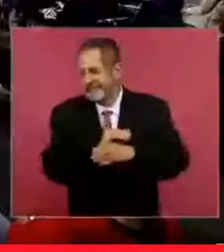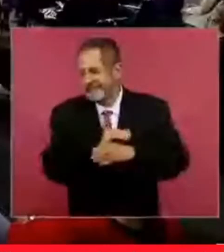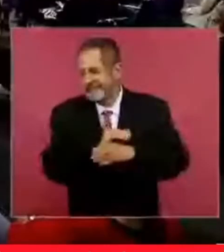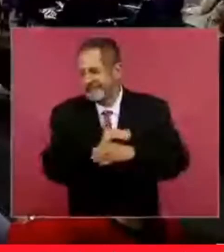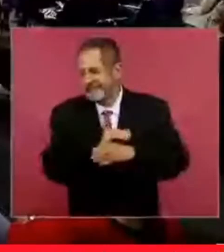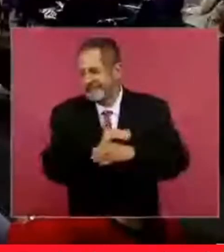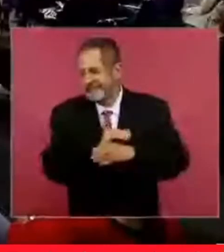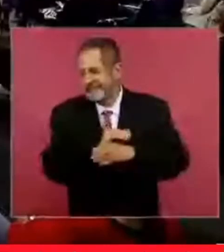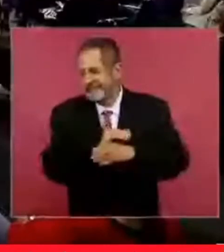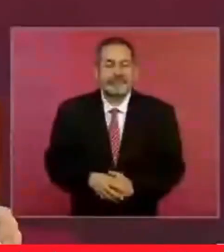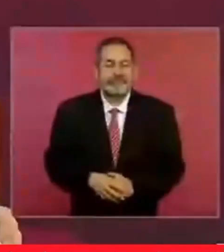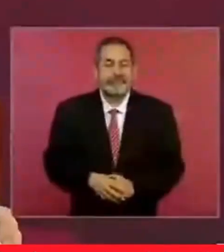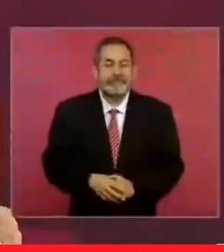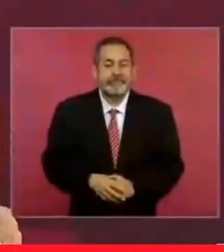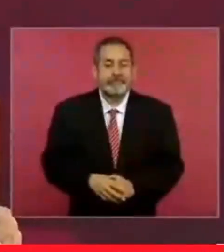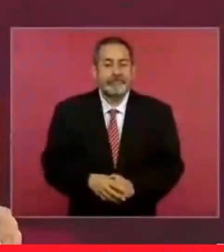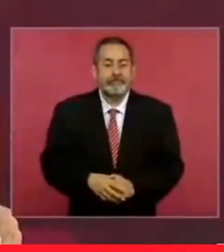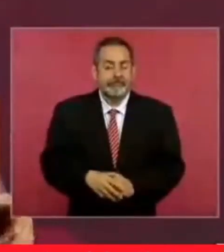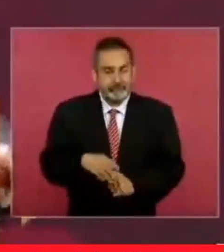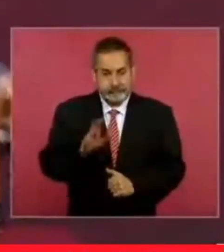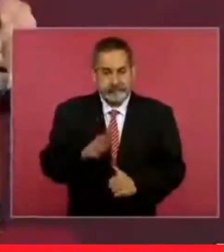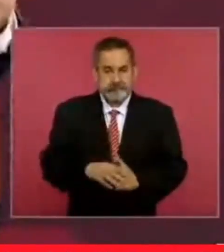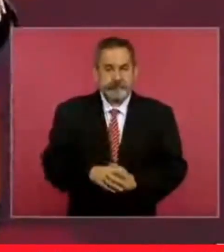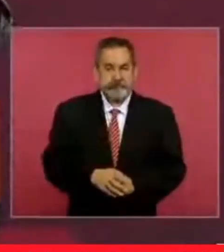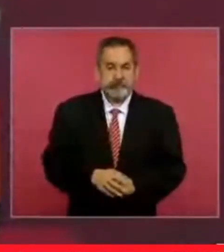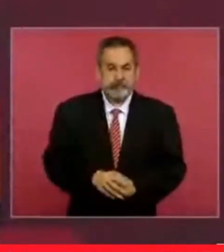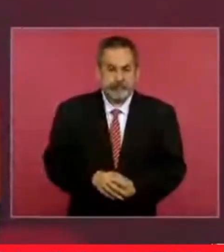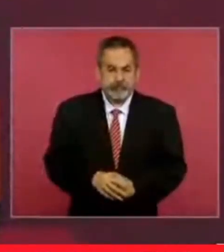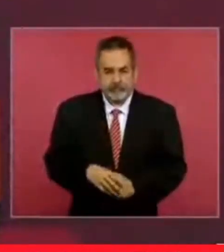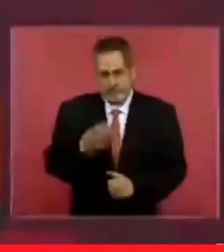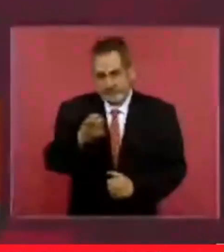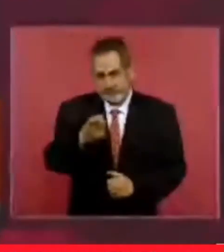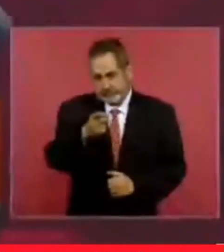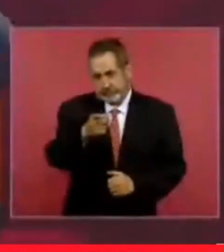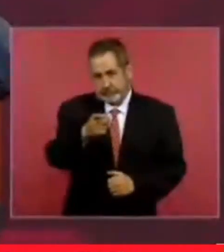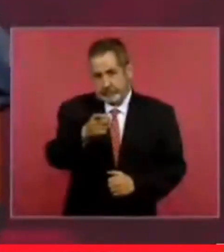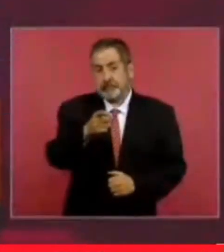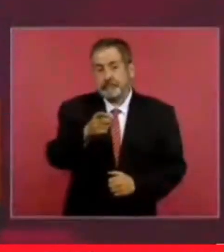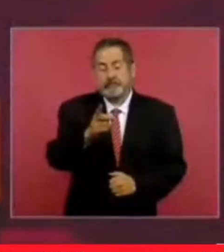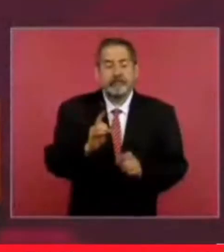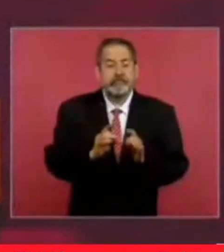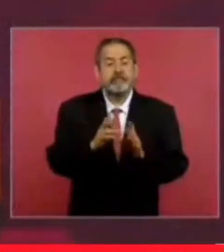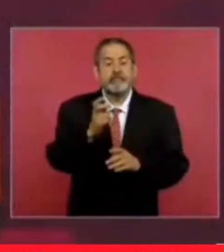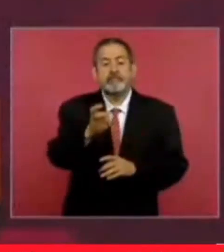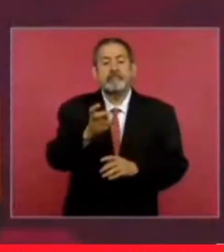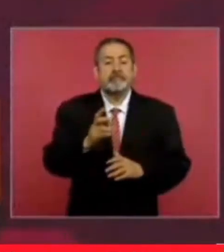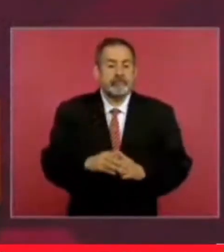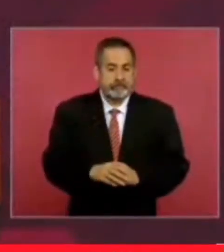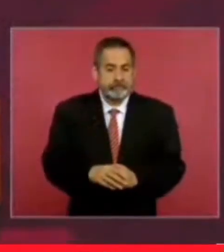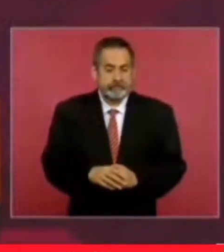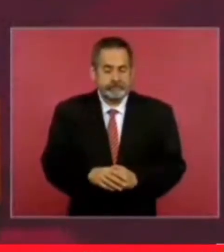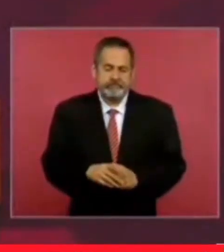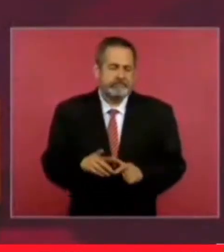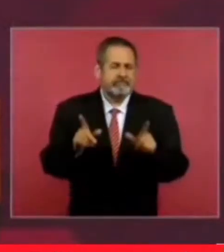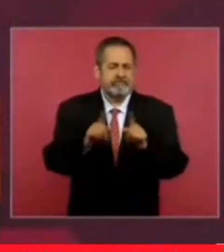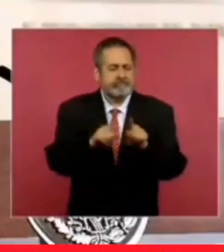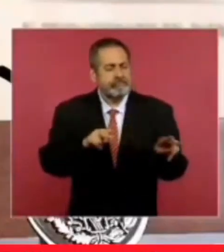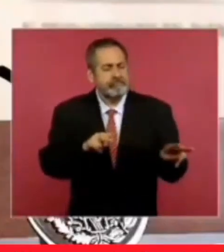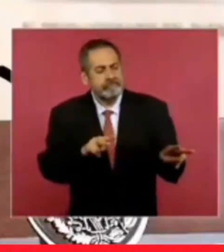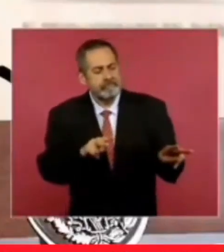este pero en fin eso es lo que sucede y nada más entenderlo